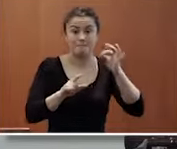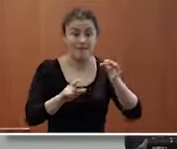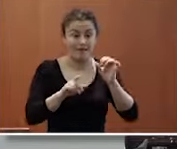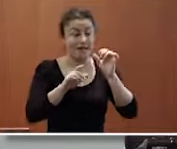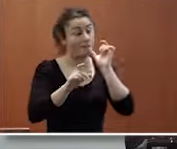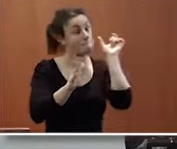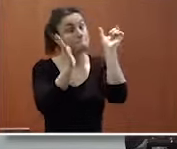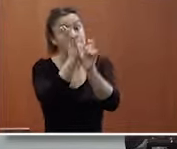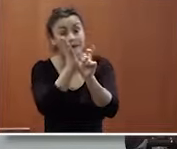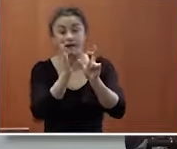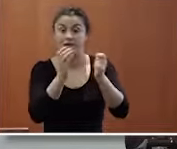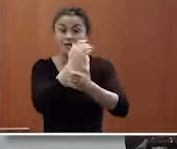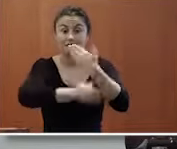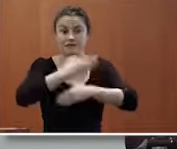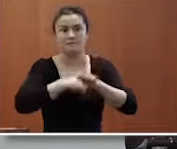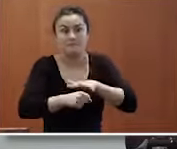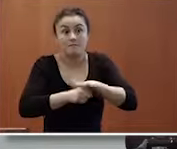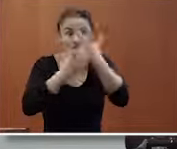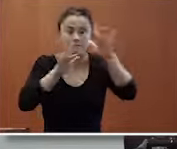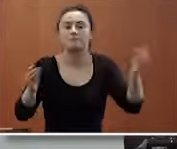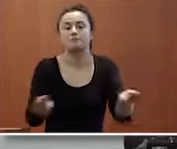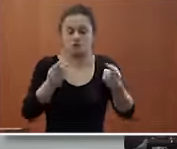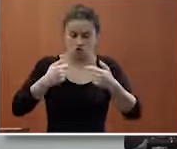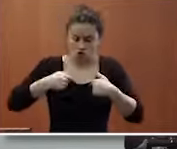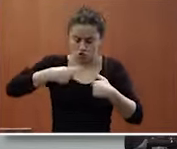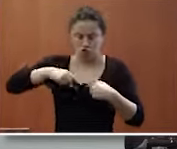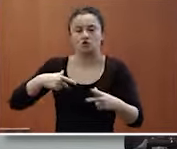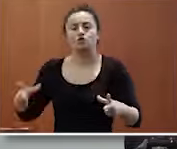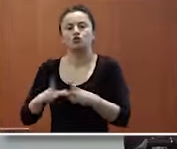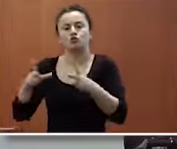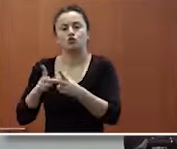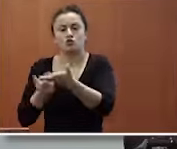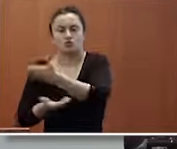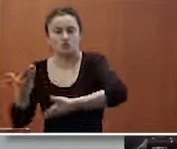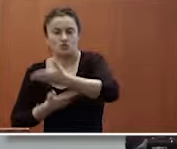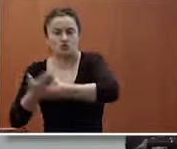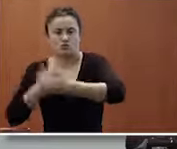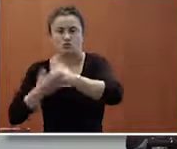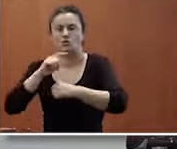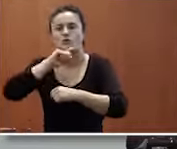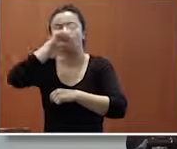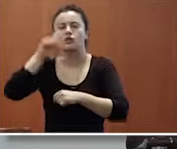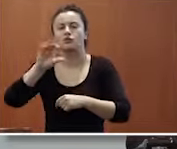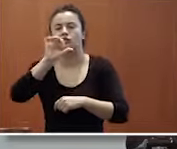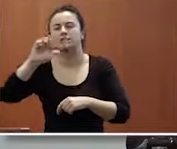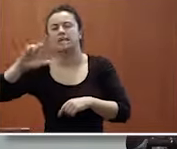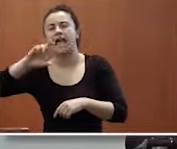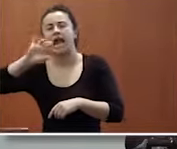discapacidad es un elemento importante somos socios promotores de Forética de la Fundación Seres